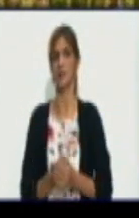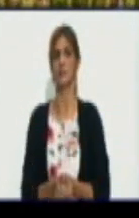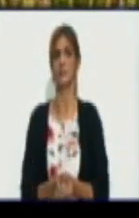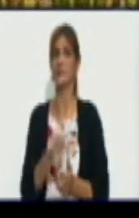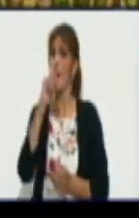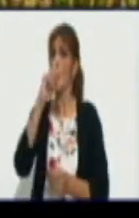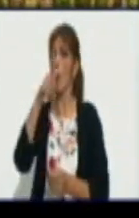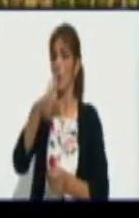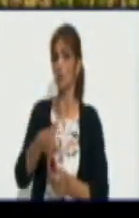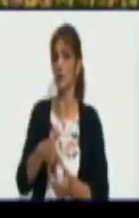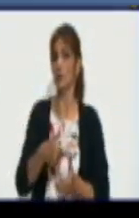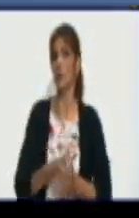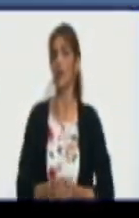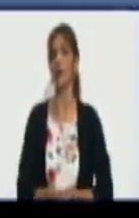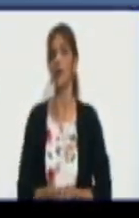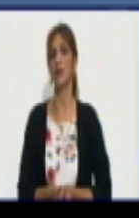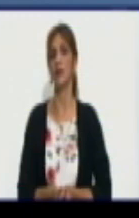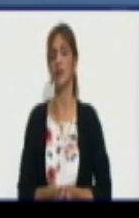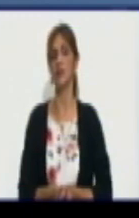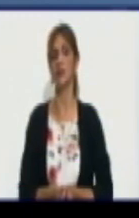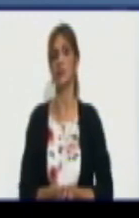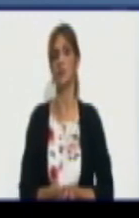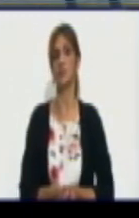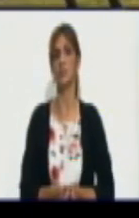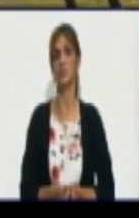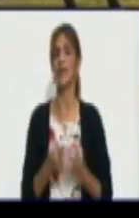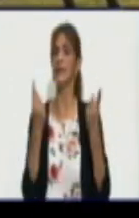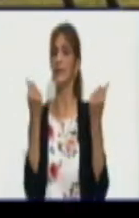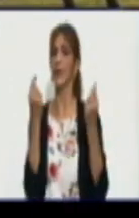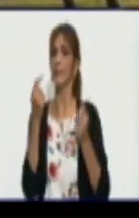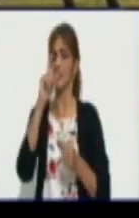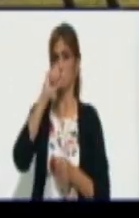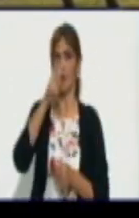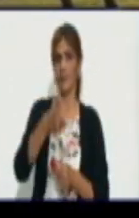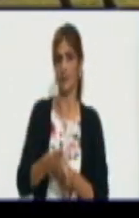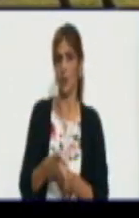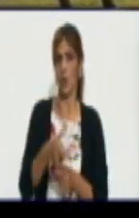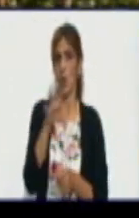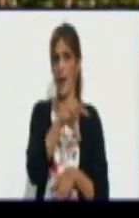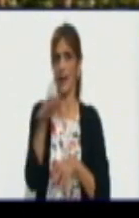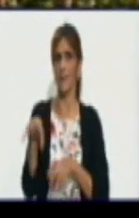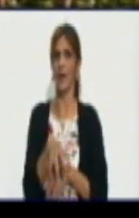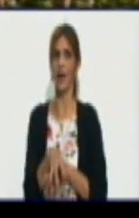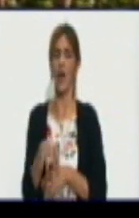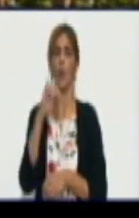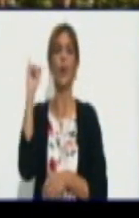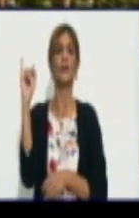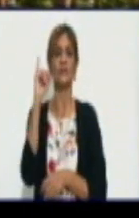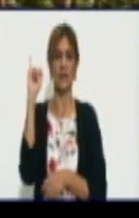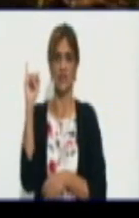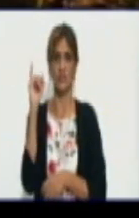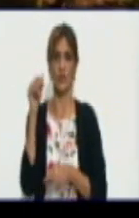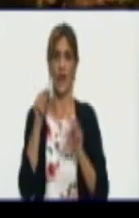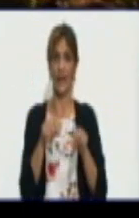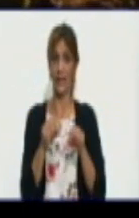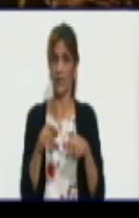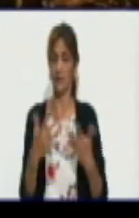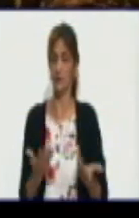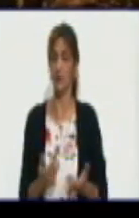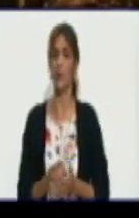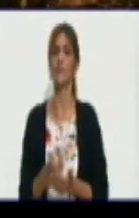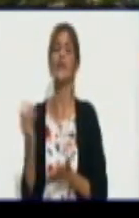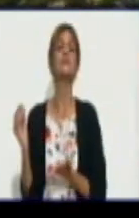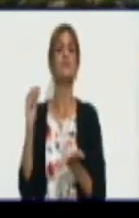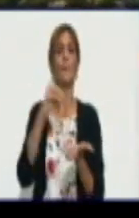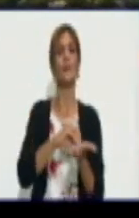combustibles y del precio del petróleo en el mercado internacional. Esta tarifa se aplica